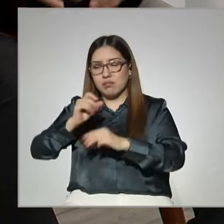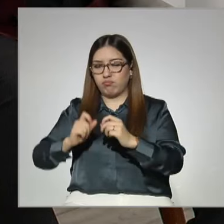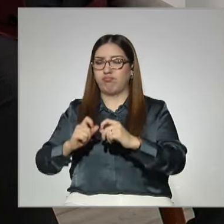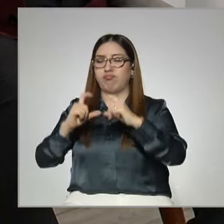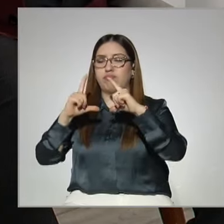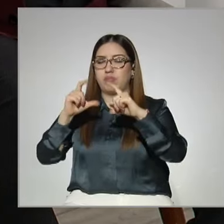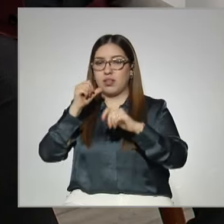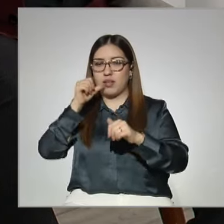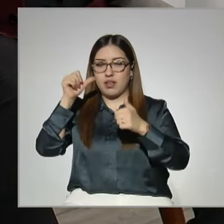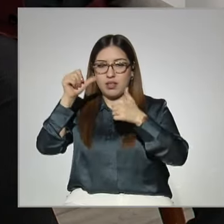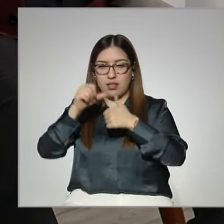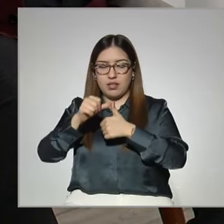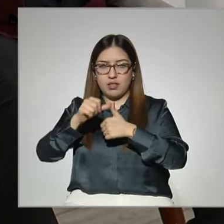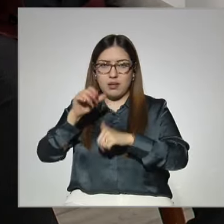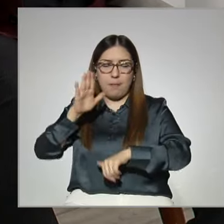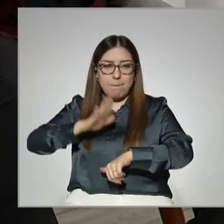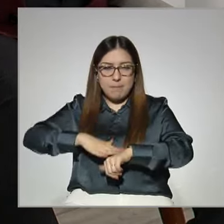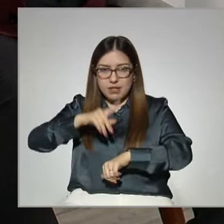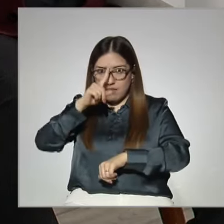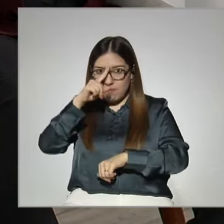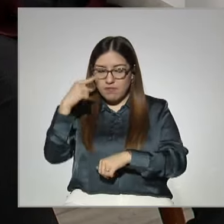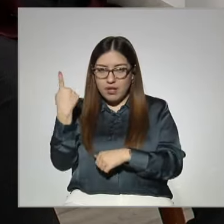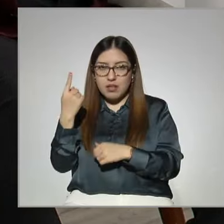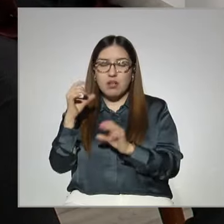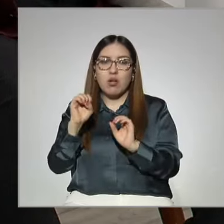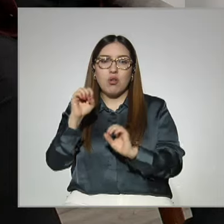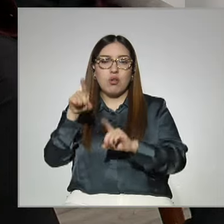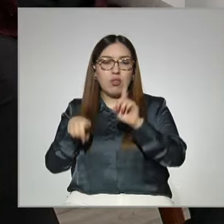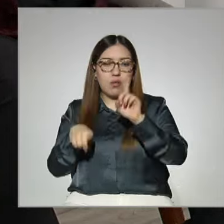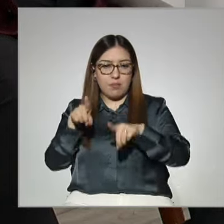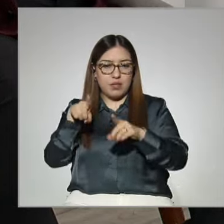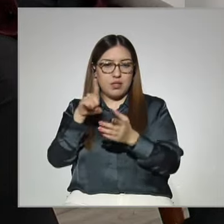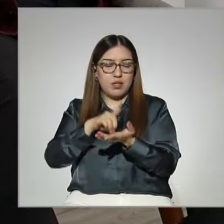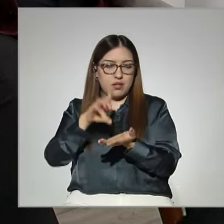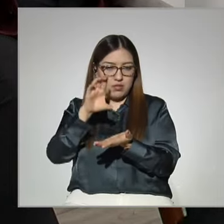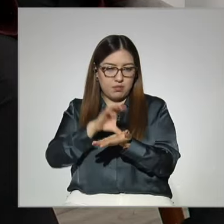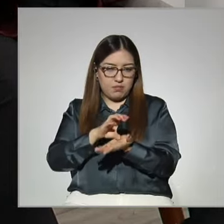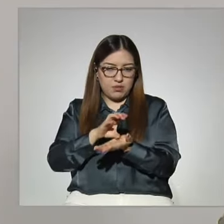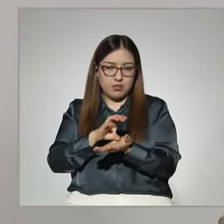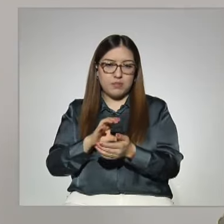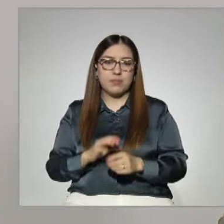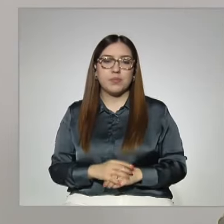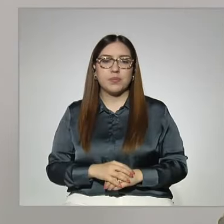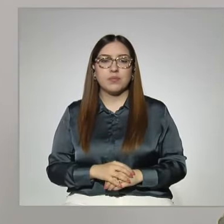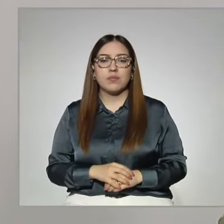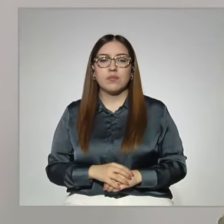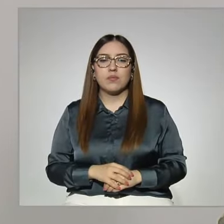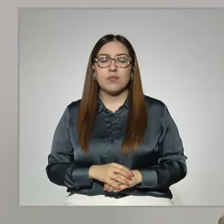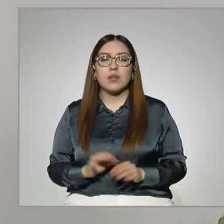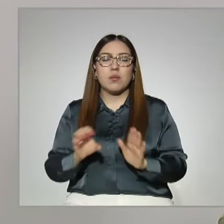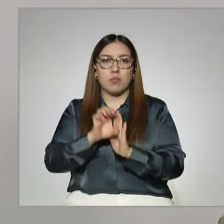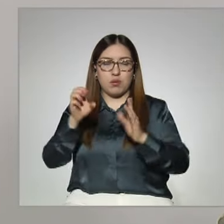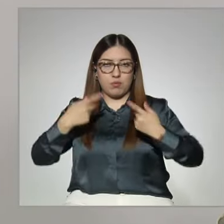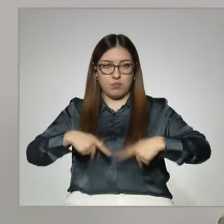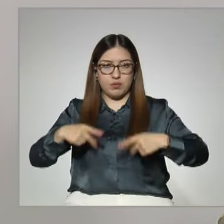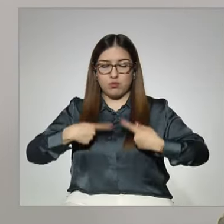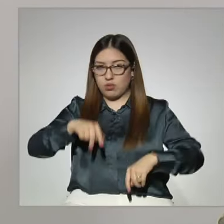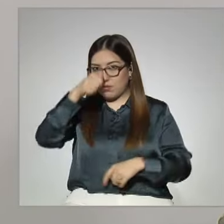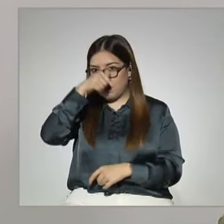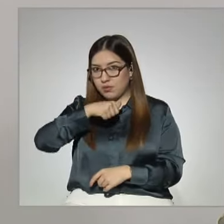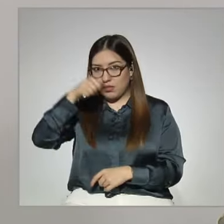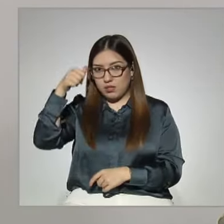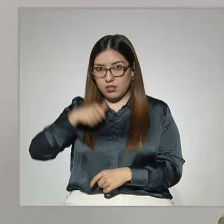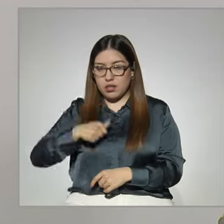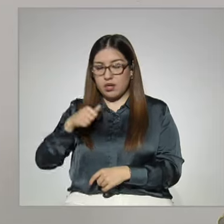es decir, que hacen cada vez más grandes, dependiendo la discapacidad, pues también son muchas, pero por ejemplo, para débiles visuales se hace la